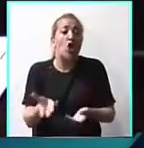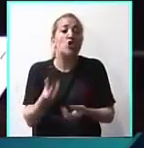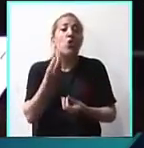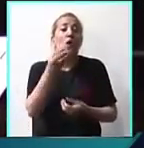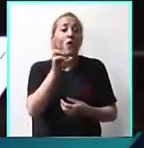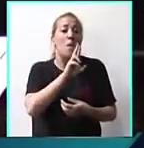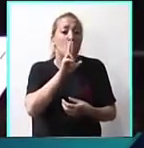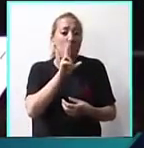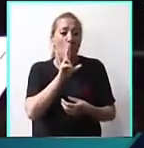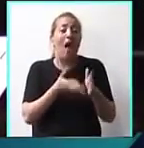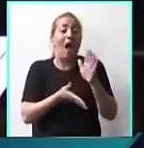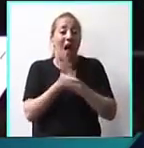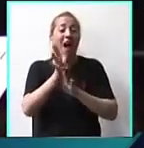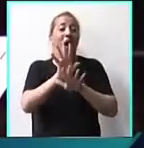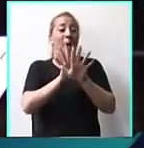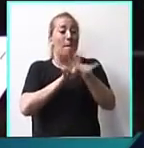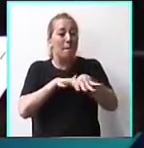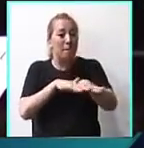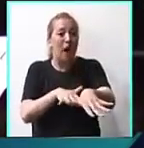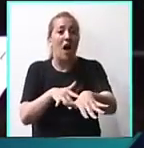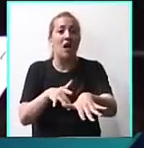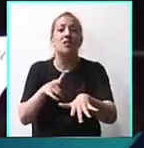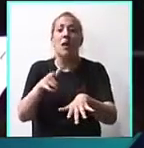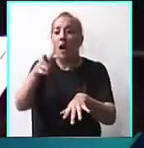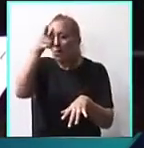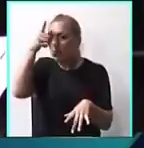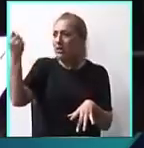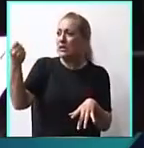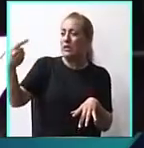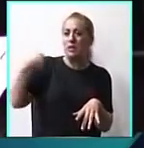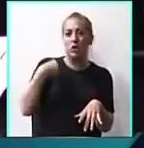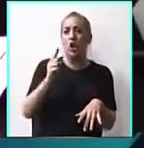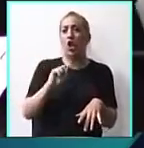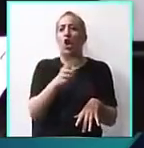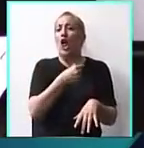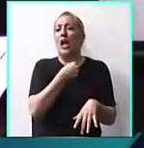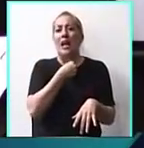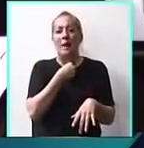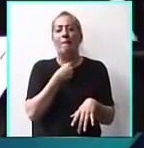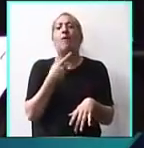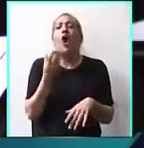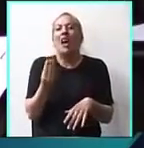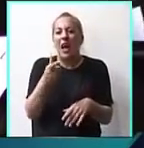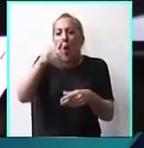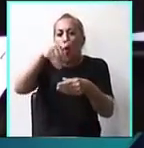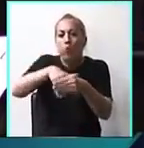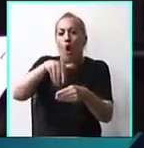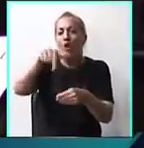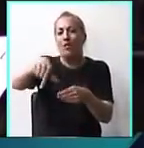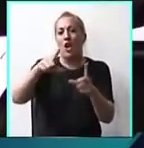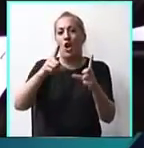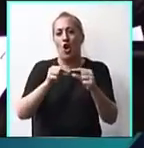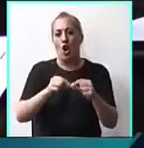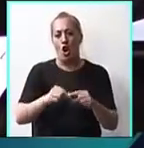salimos a la calle nos persiguen y no queremos que en nuestro nombre voten este código.